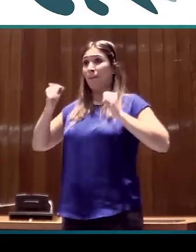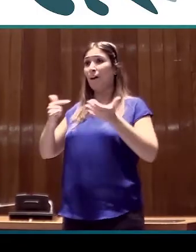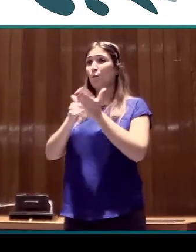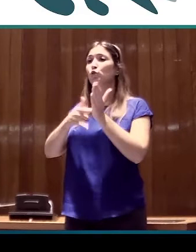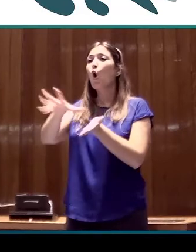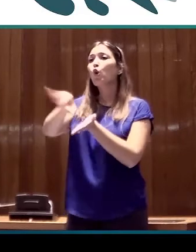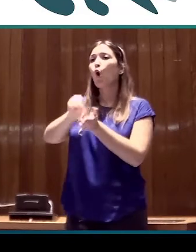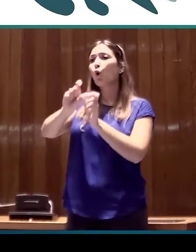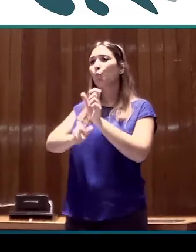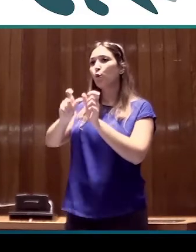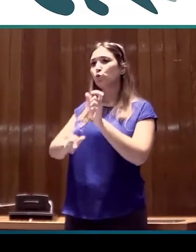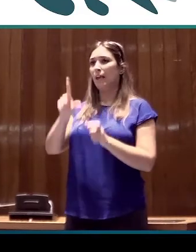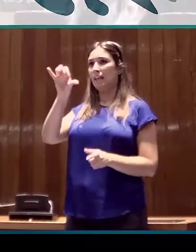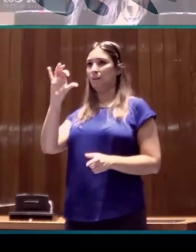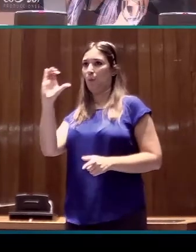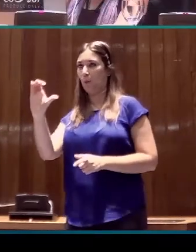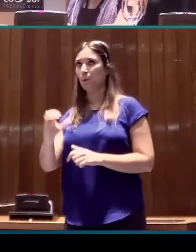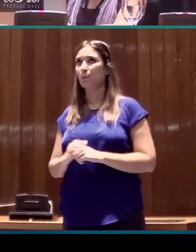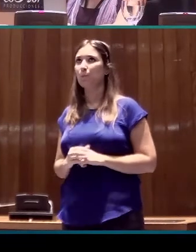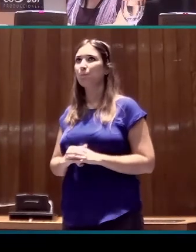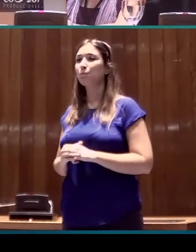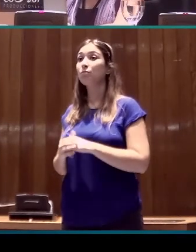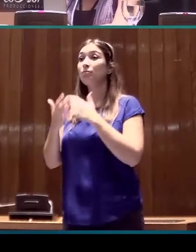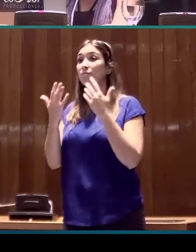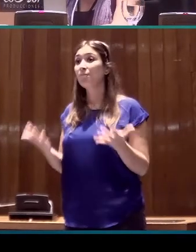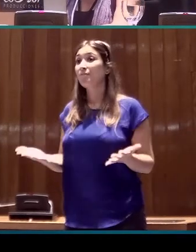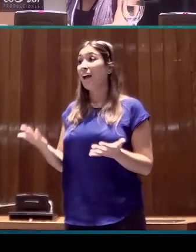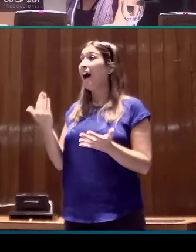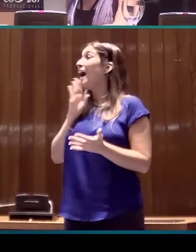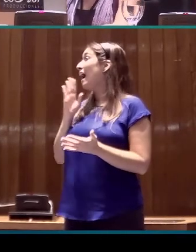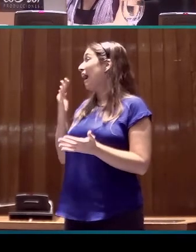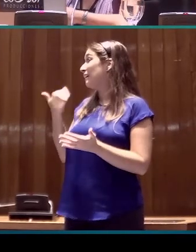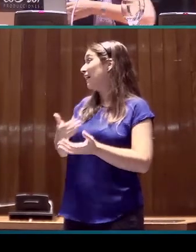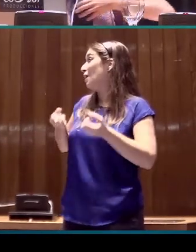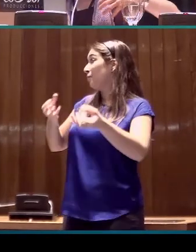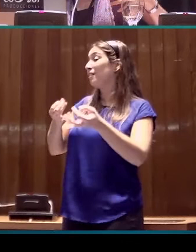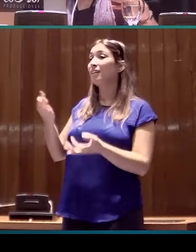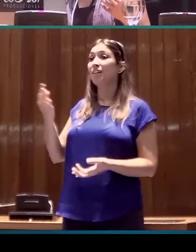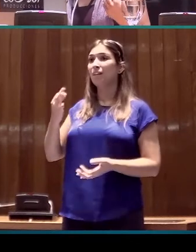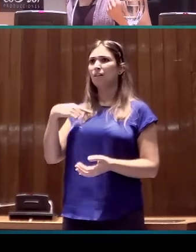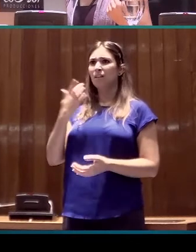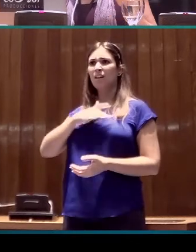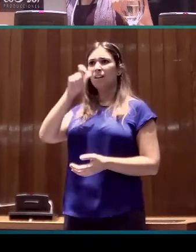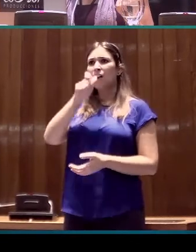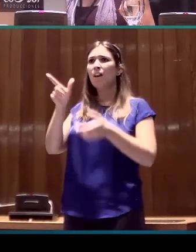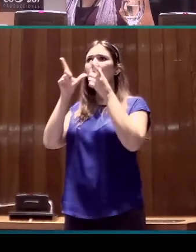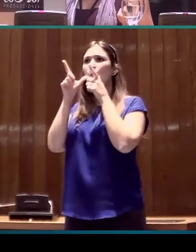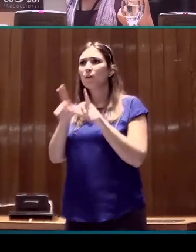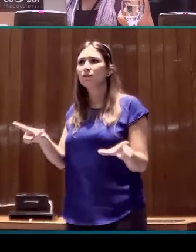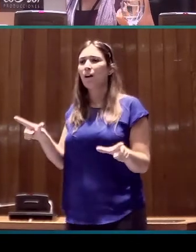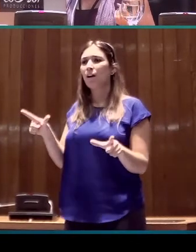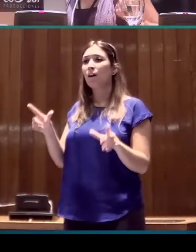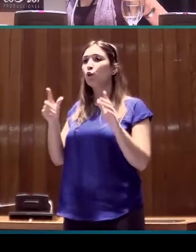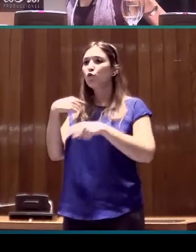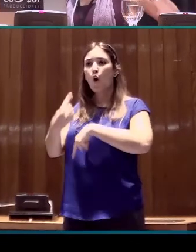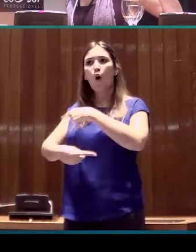corpus de lengua de signos catalana. Entonces, como ya se ha dicho antes, los lingüistas cada día nos afrontamos con